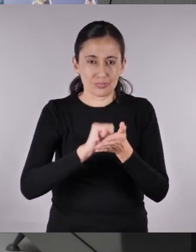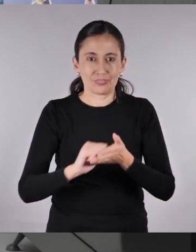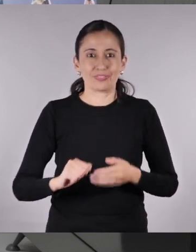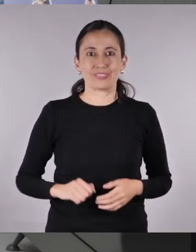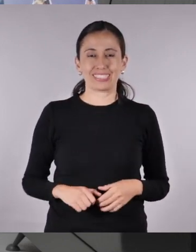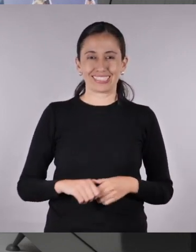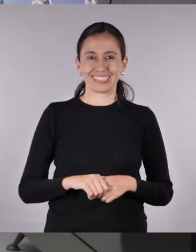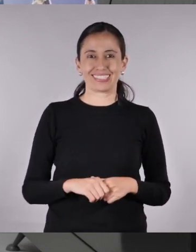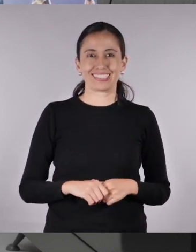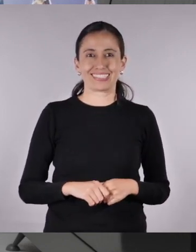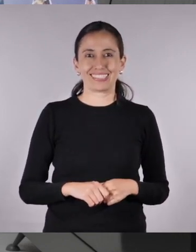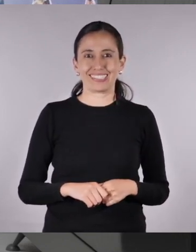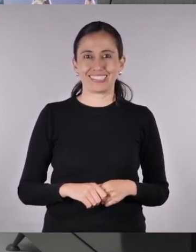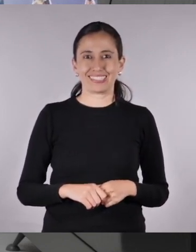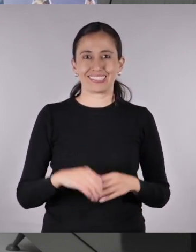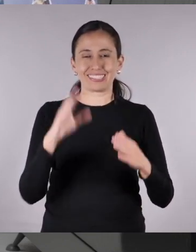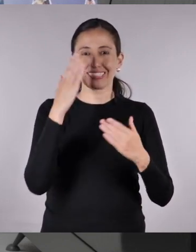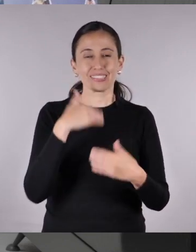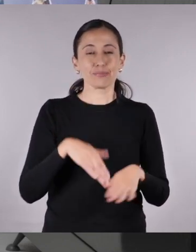ganas en mi calendario.